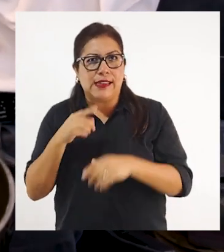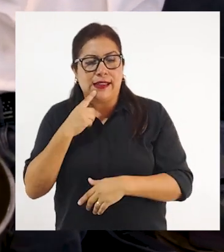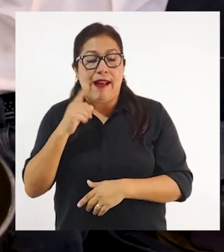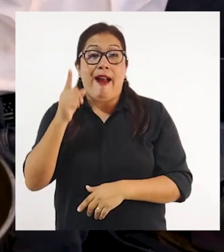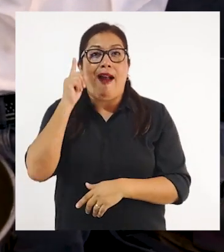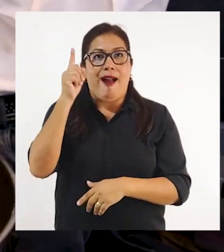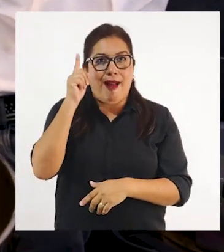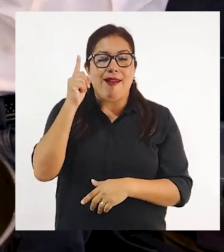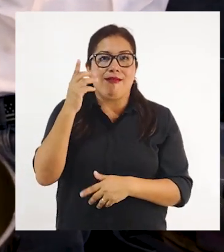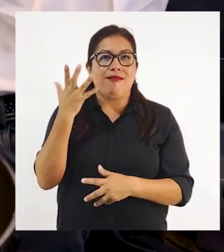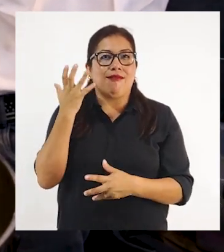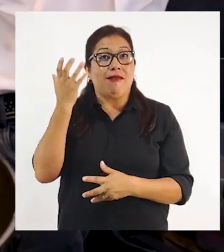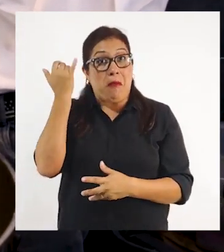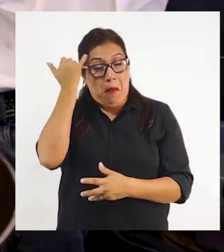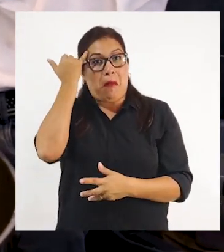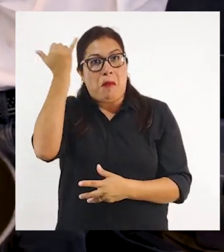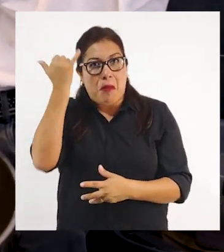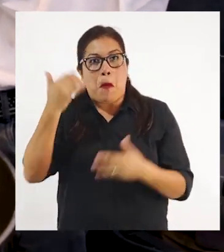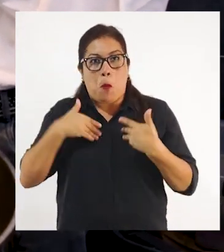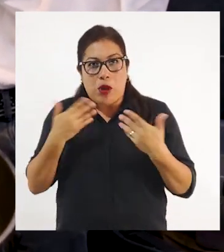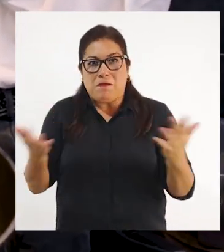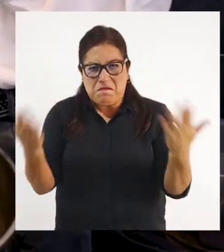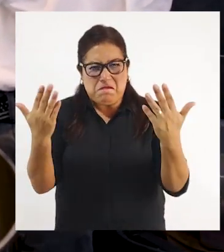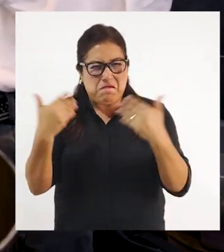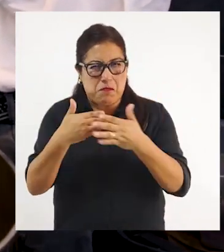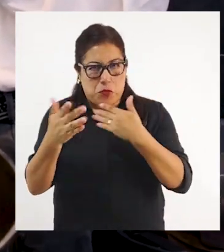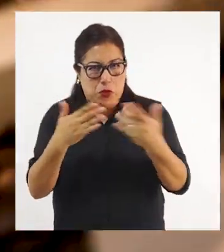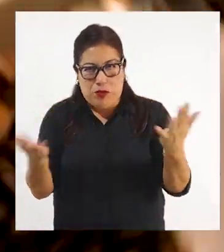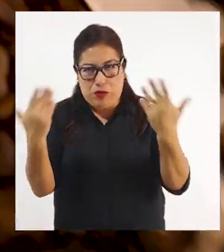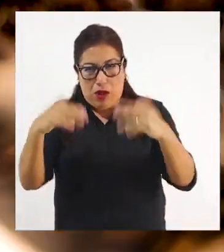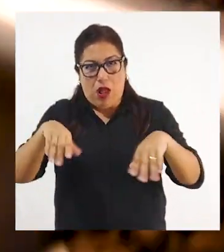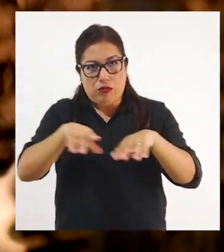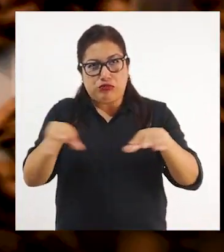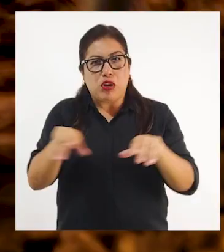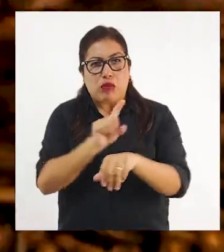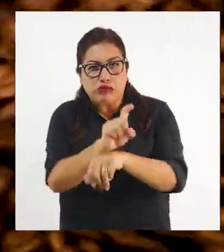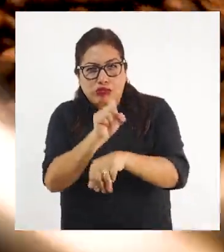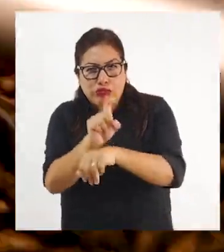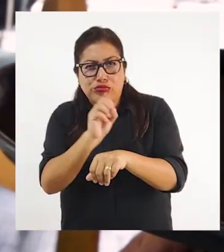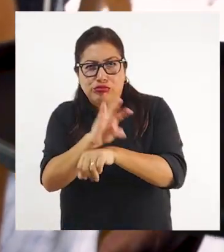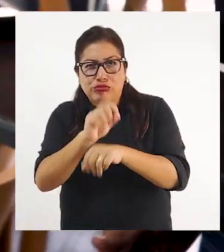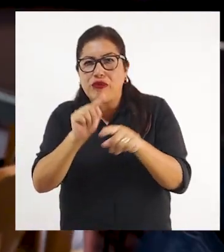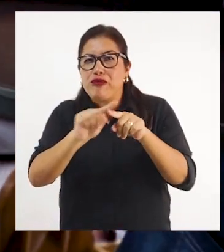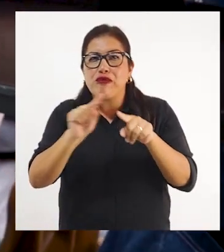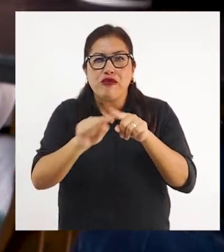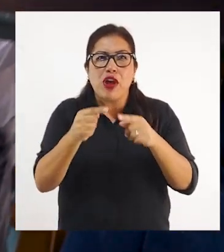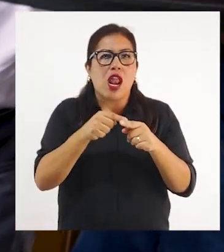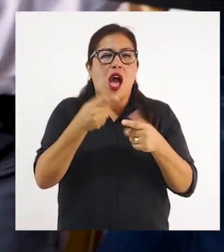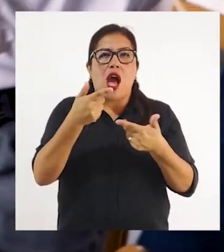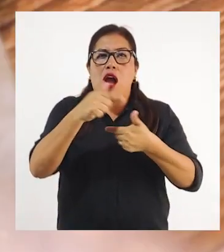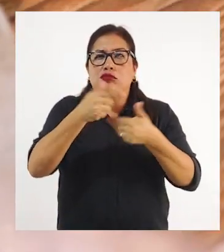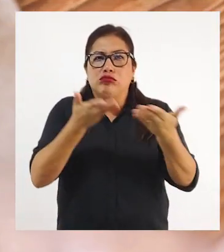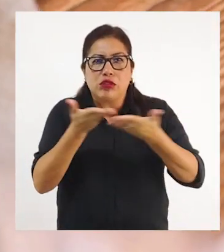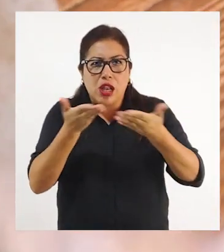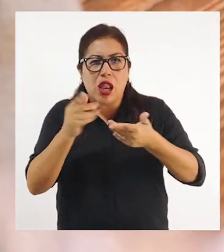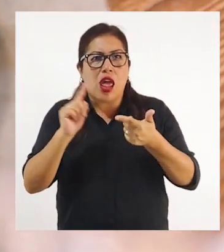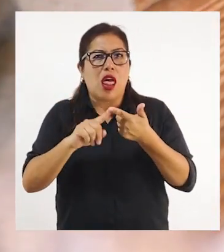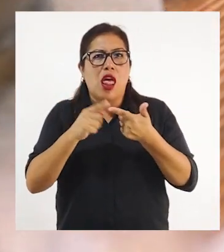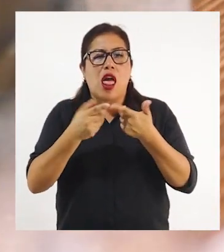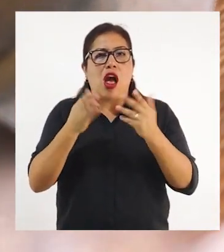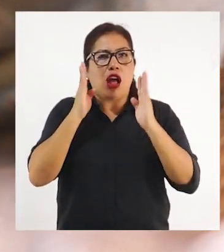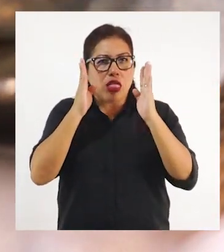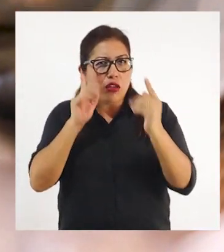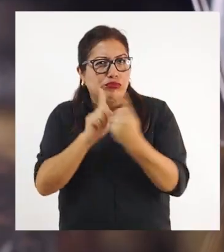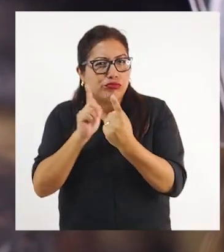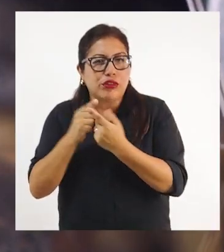vamos a hacer algo más bonito. Vamos a capacitarlos a todos en las áreas distintas, como servicio, barismo, tal vez